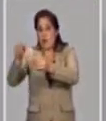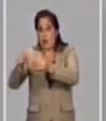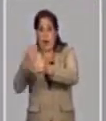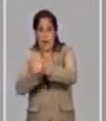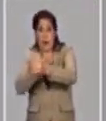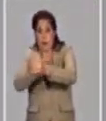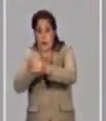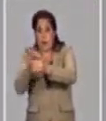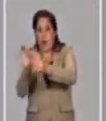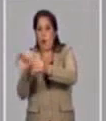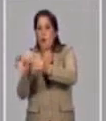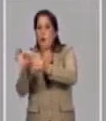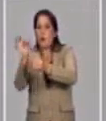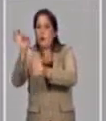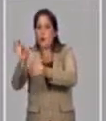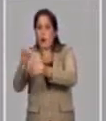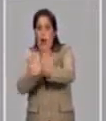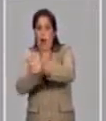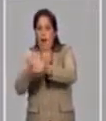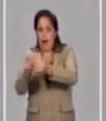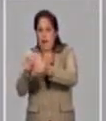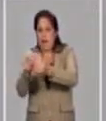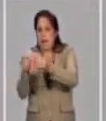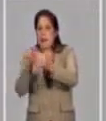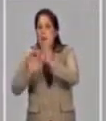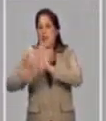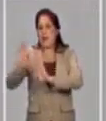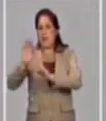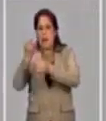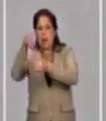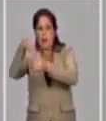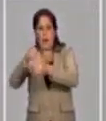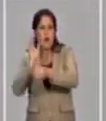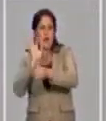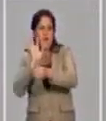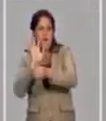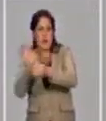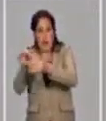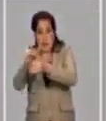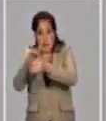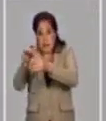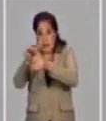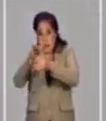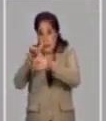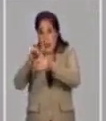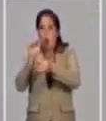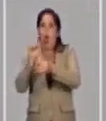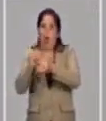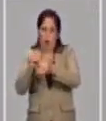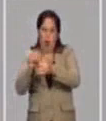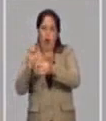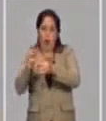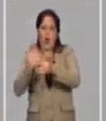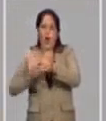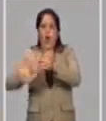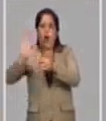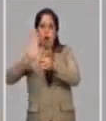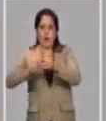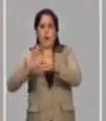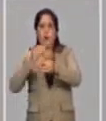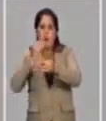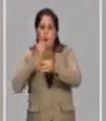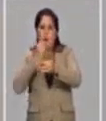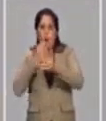pacientes vacunados. Si ese suero tiene anticuerpos que impiden que el virus pueda infectar las células, entonces decimos que hay